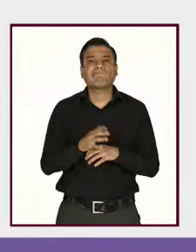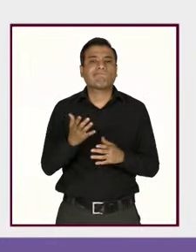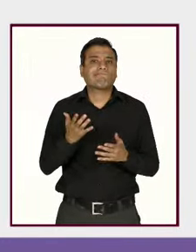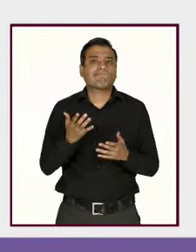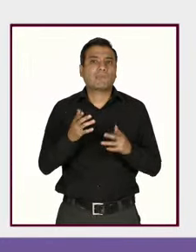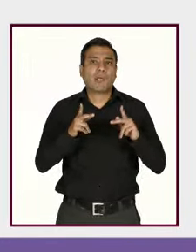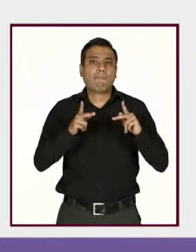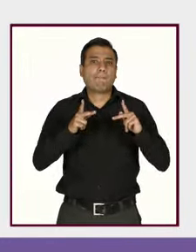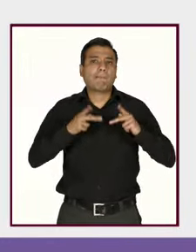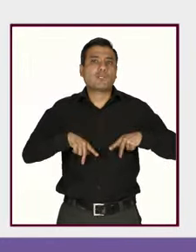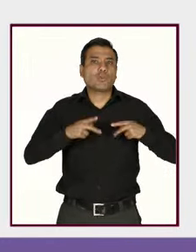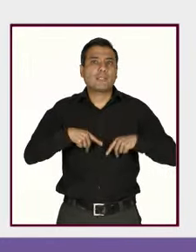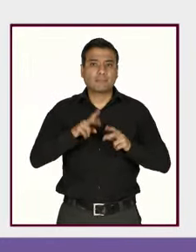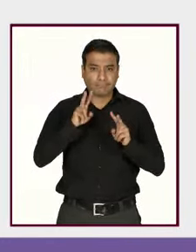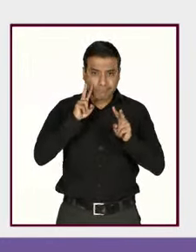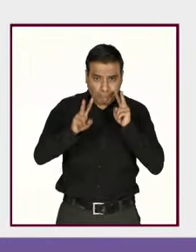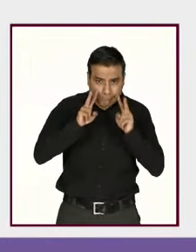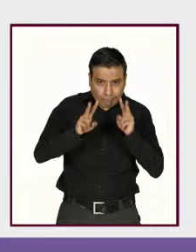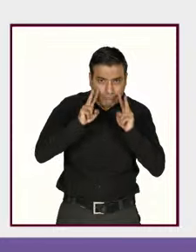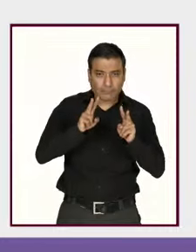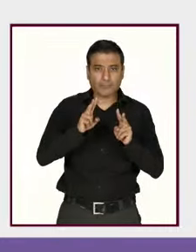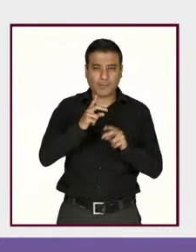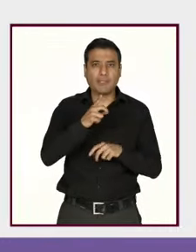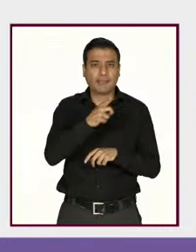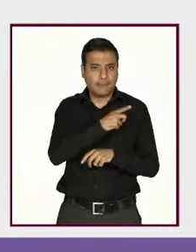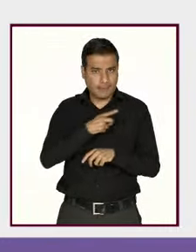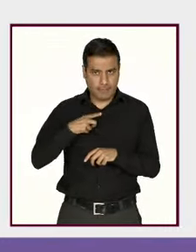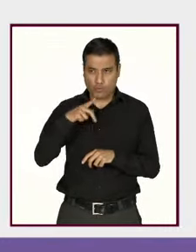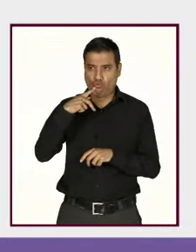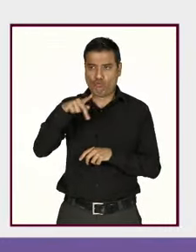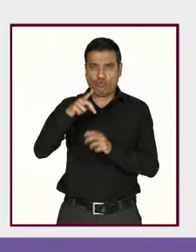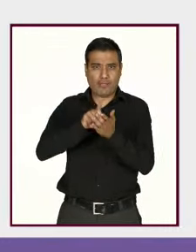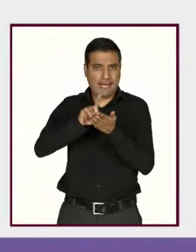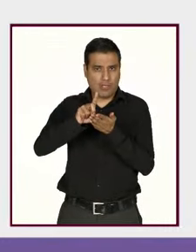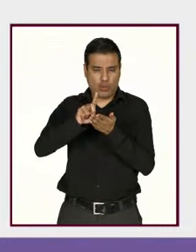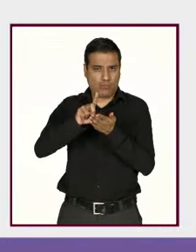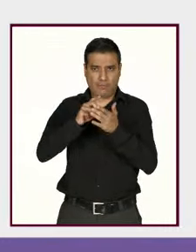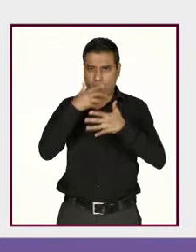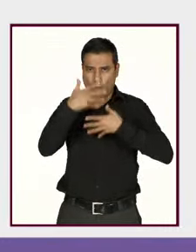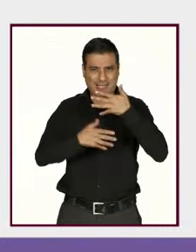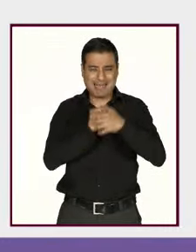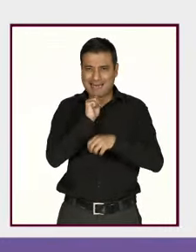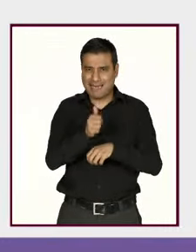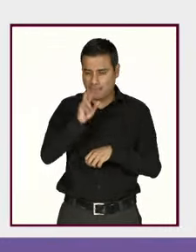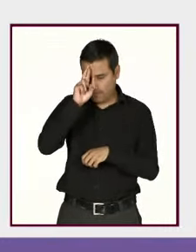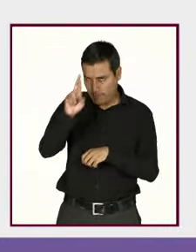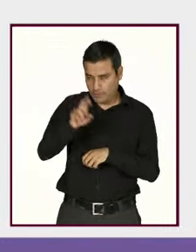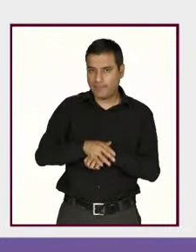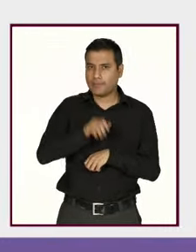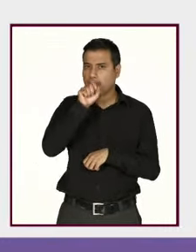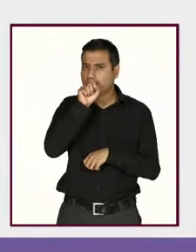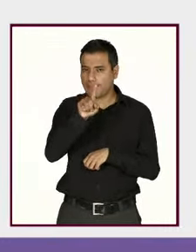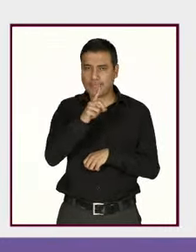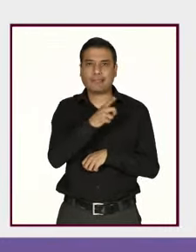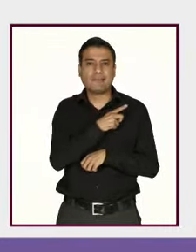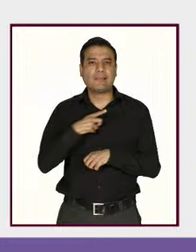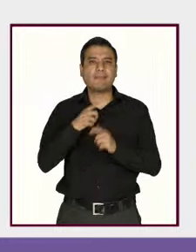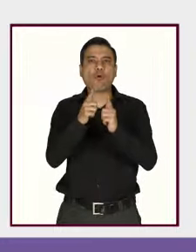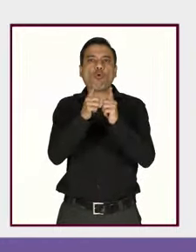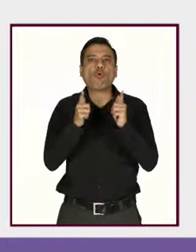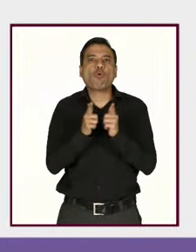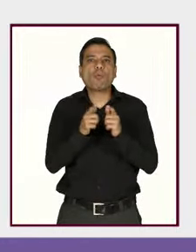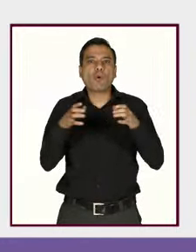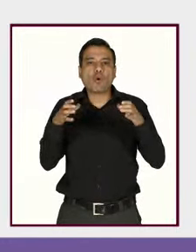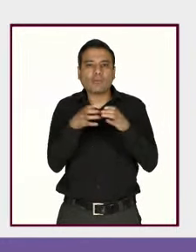una vida libre de violencia hay que promover la conformación de observatorios ciudadanos en este caso tal vez de observatorios